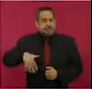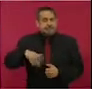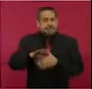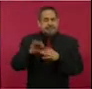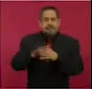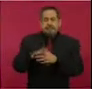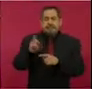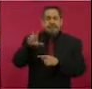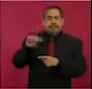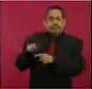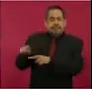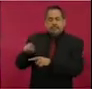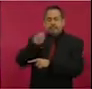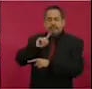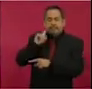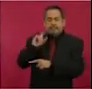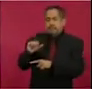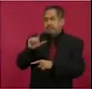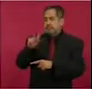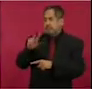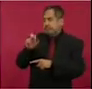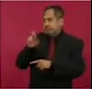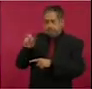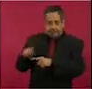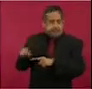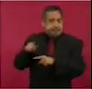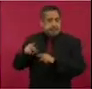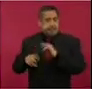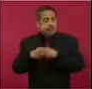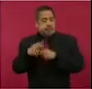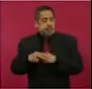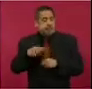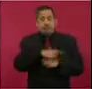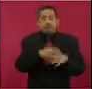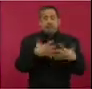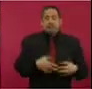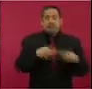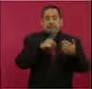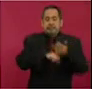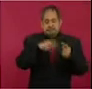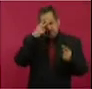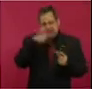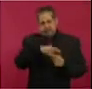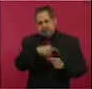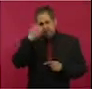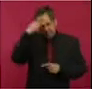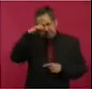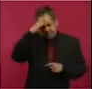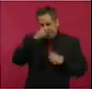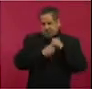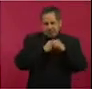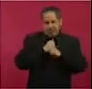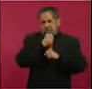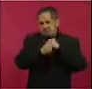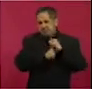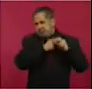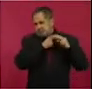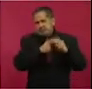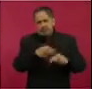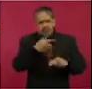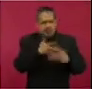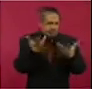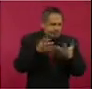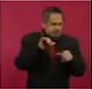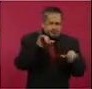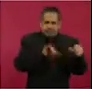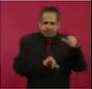de Salud afirmó que a pesar del incremento de las personas contagiadas, el crecimiento es más lento respecto a la cuarta ola de la pandemia que se presentó